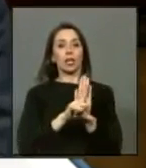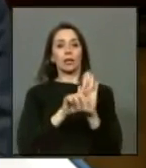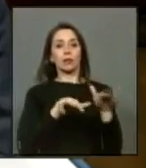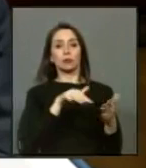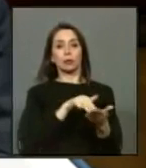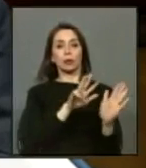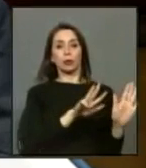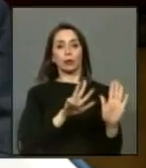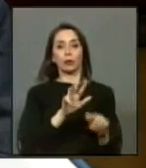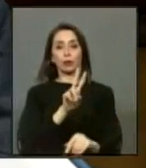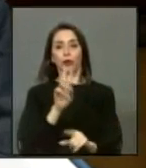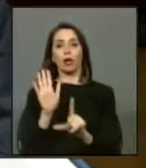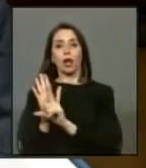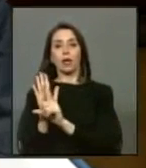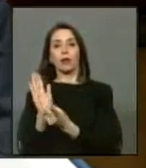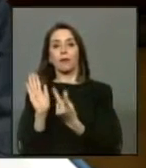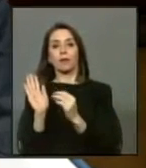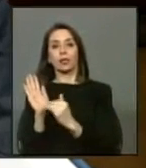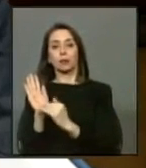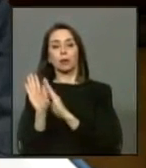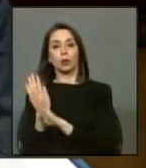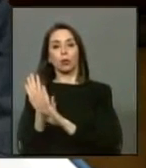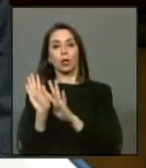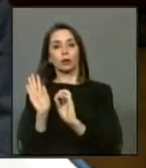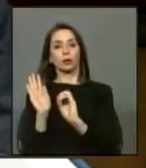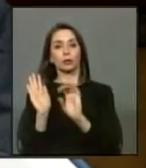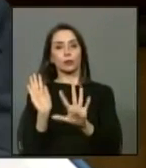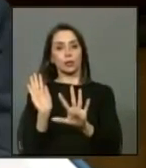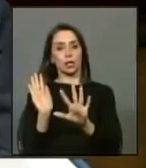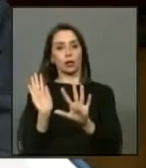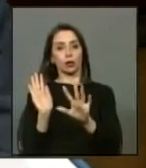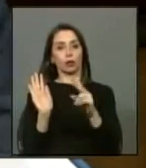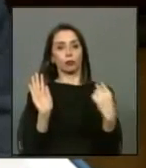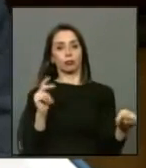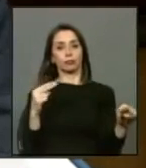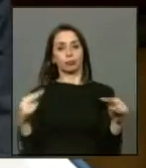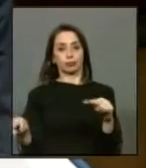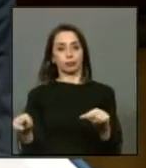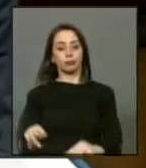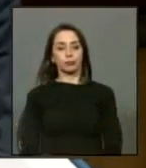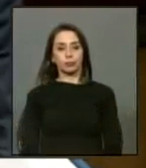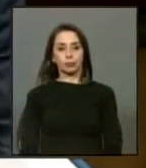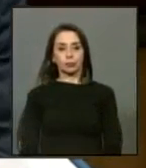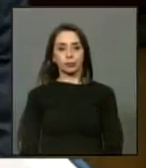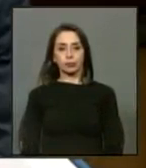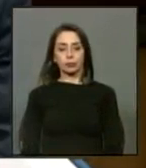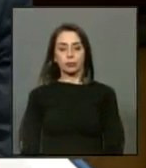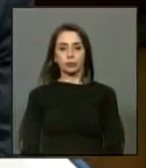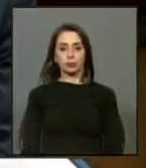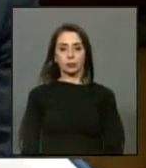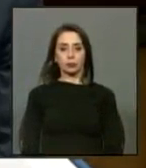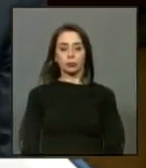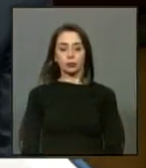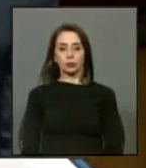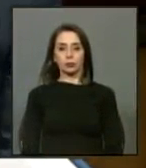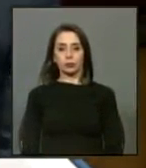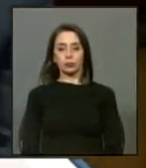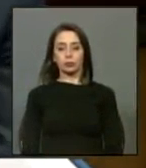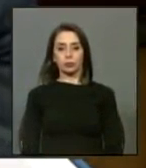.992 y 20.405 respectivamente. No está